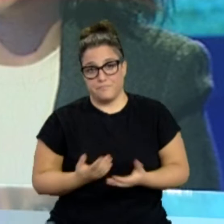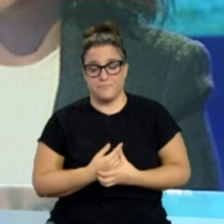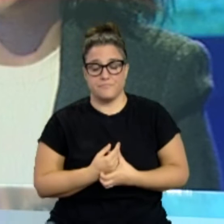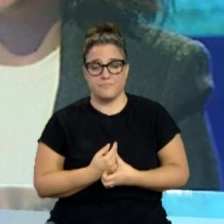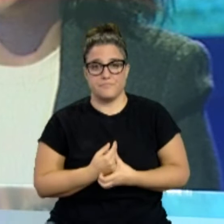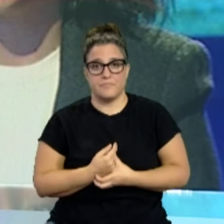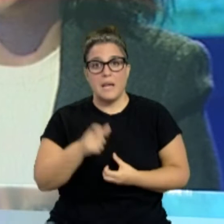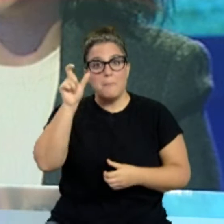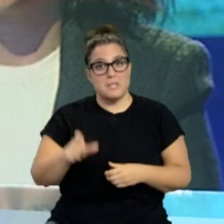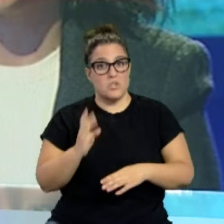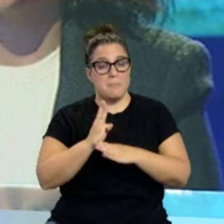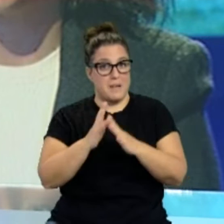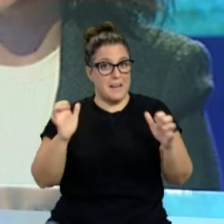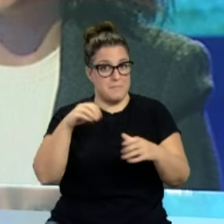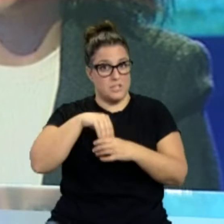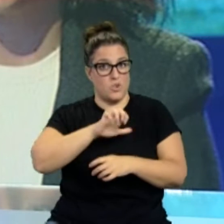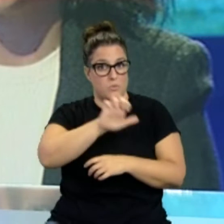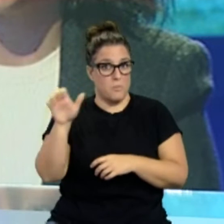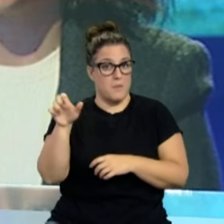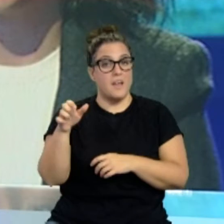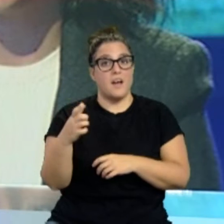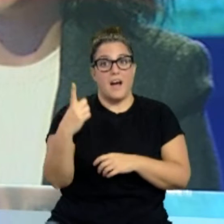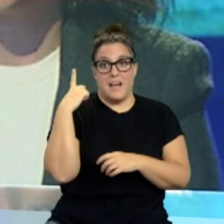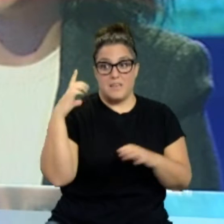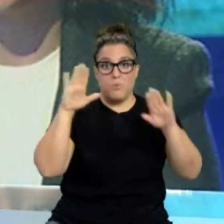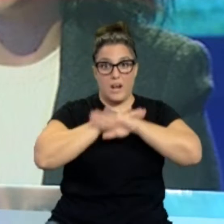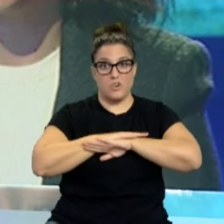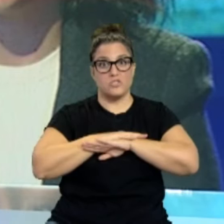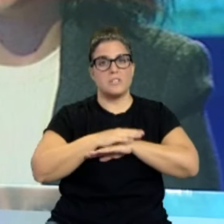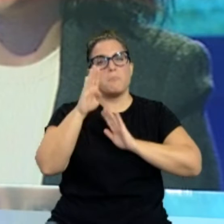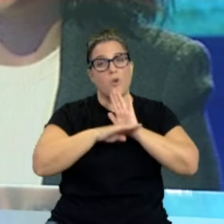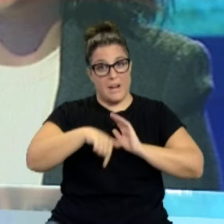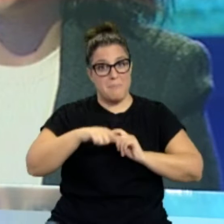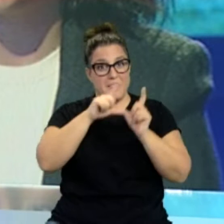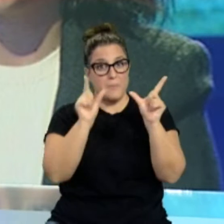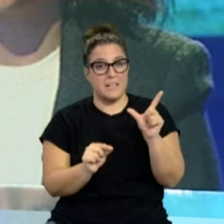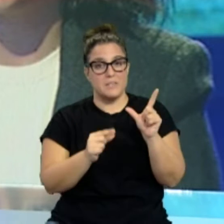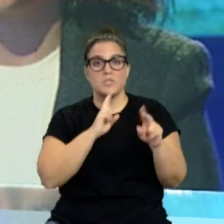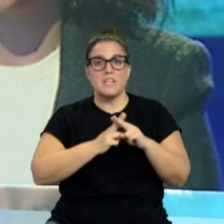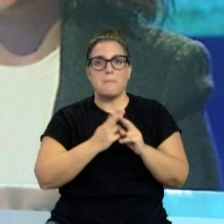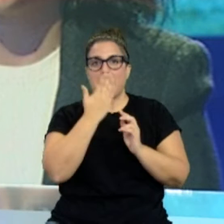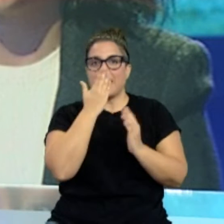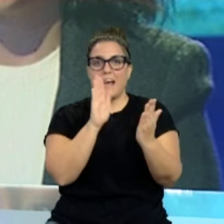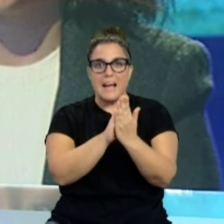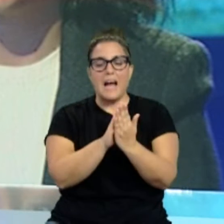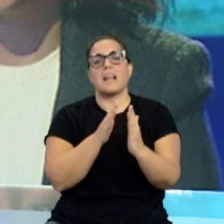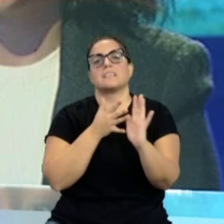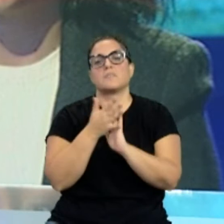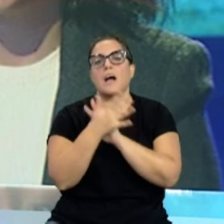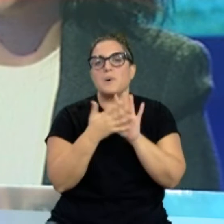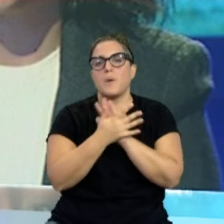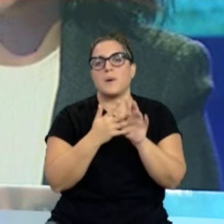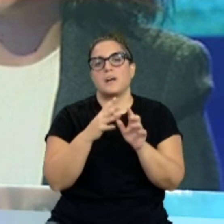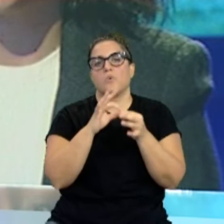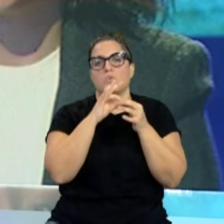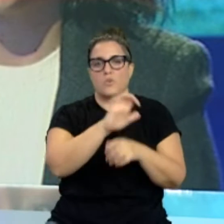europarlamentaria del PSOE, Adriana Maldonado, repasaba anoche en el programa de esta casa cara a cara la actualidad política y social de la Unión Europea. Hablaba sobre la